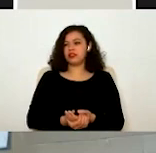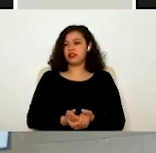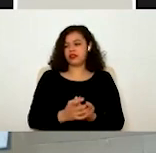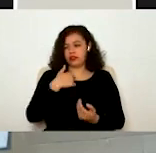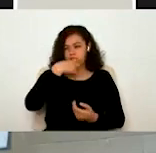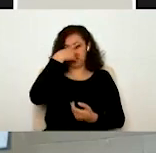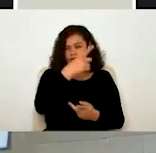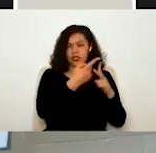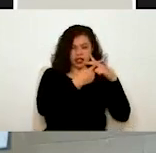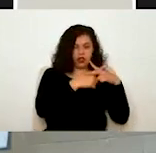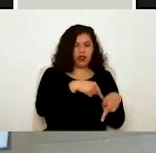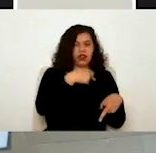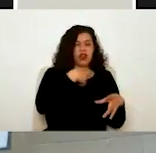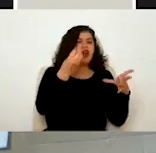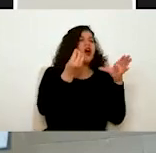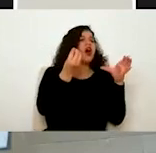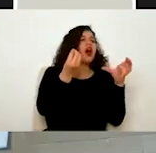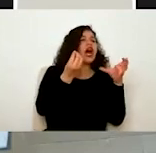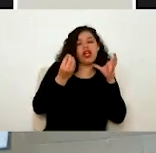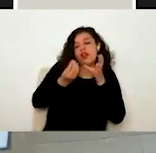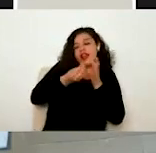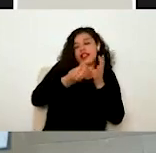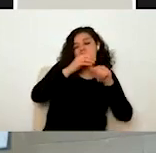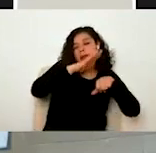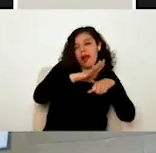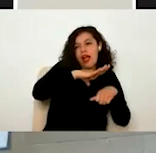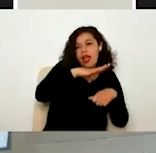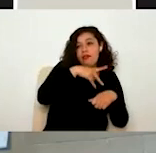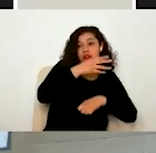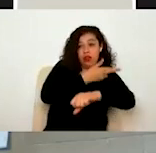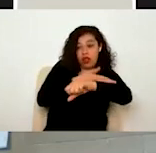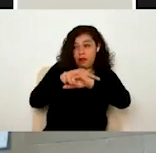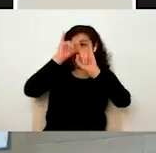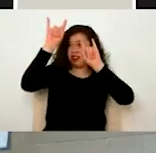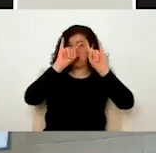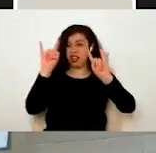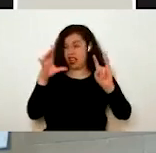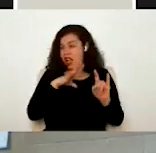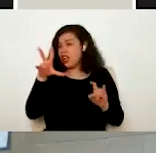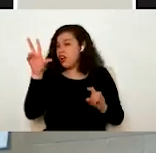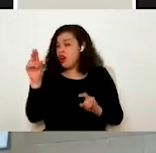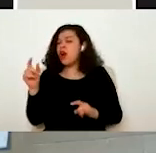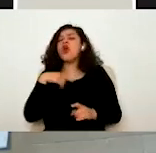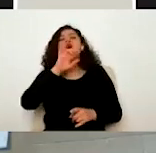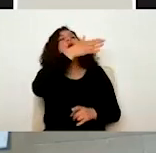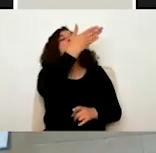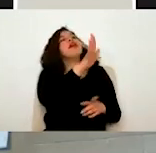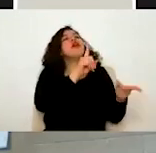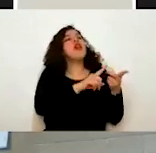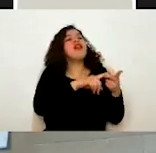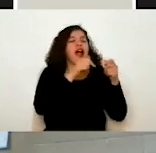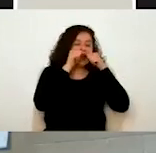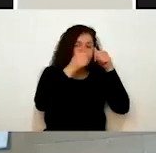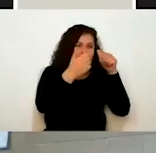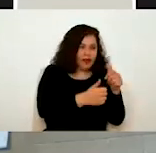ustedes pueden solicitar contraseñas adicionales, pero eso como tal no es un trámite que esté aquí en los módulos, ¿no? ¿Dónde lo solicitan? Bueno, en atención